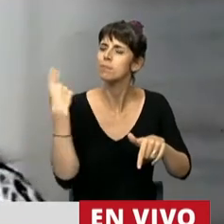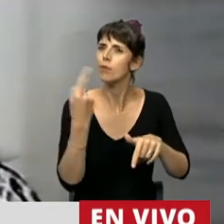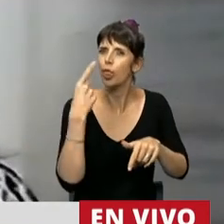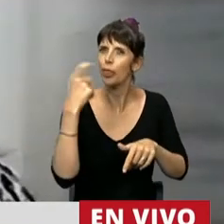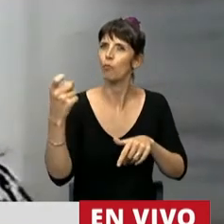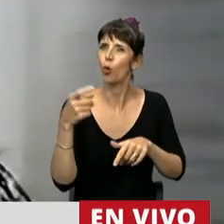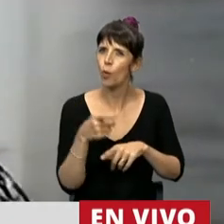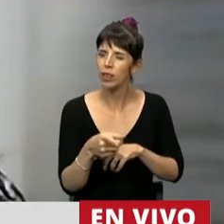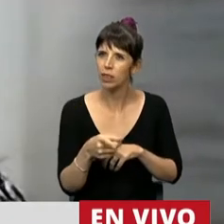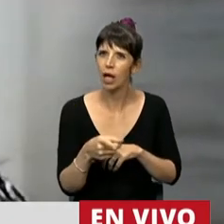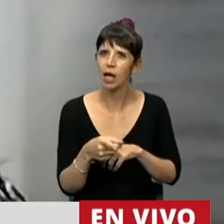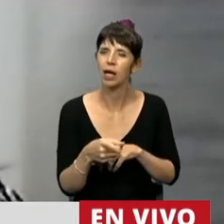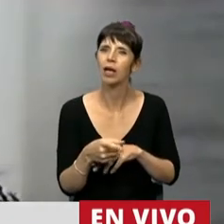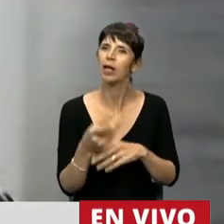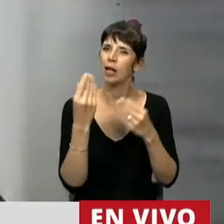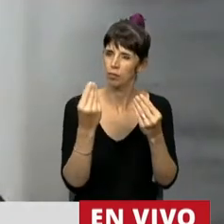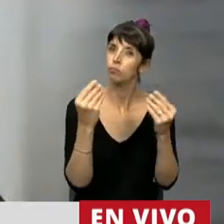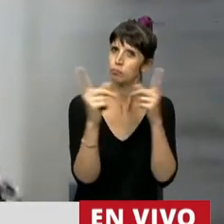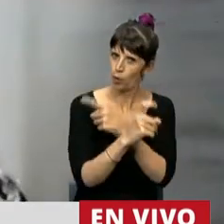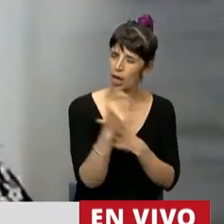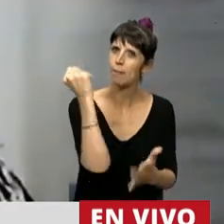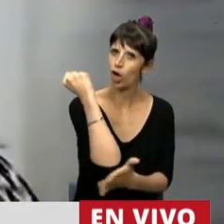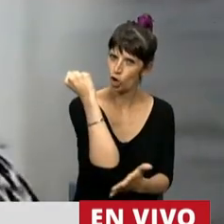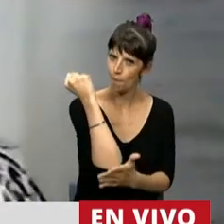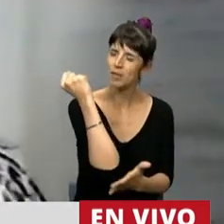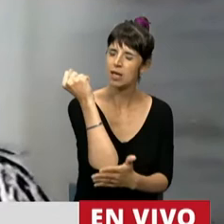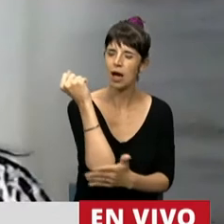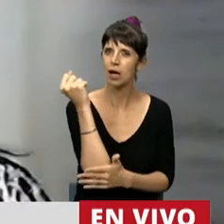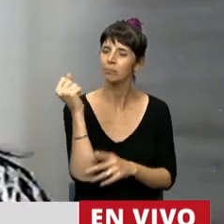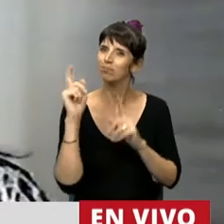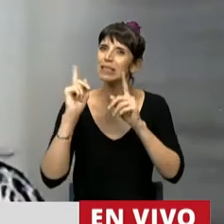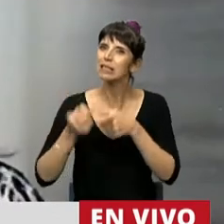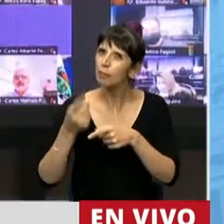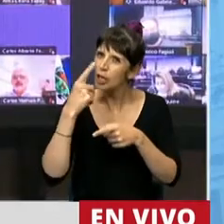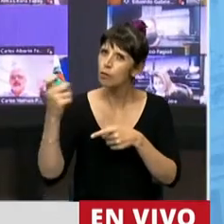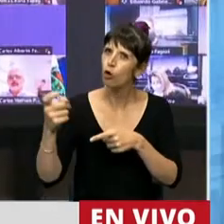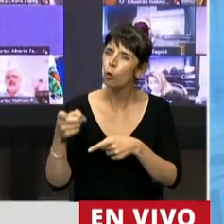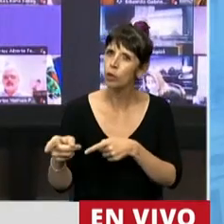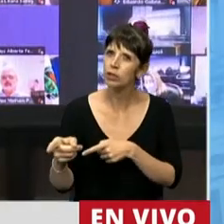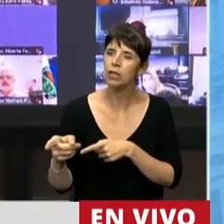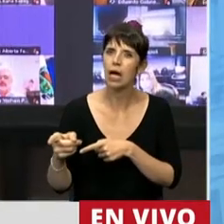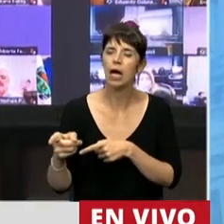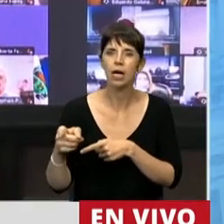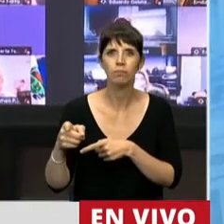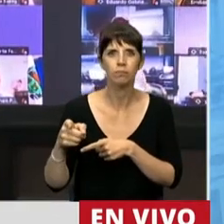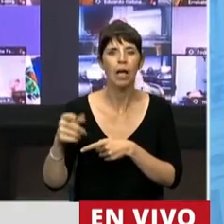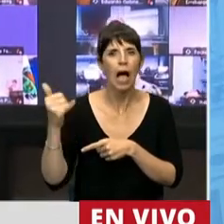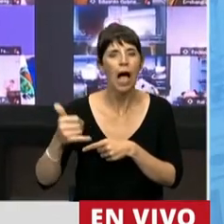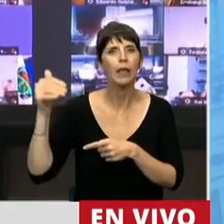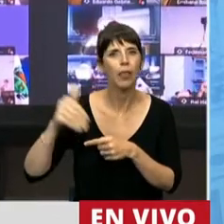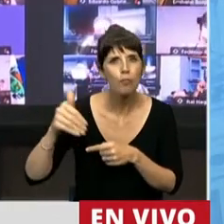junto con las dificultades económicas, fue la demora y la importancia